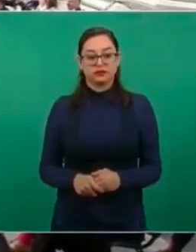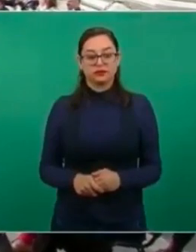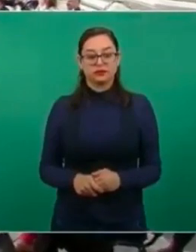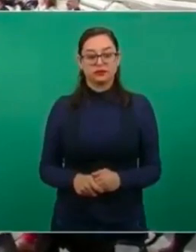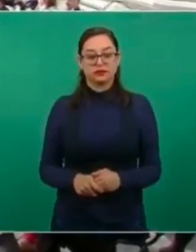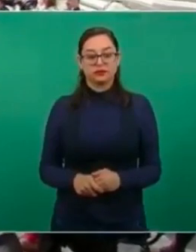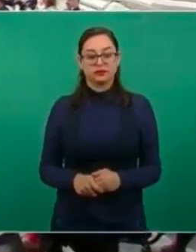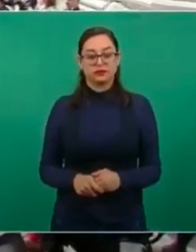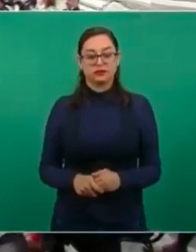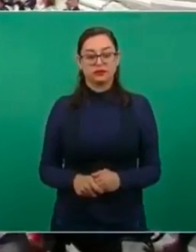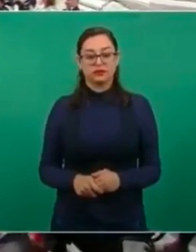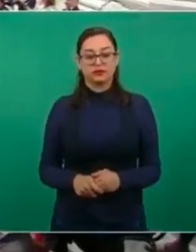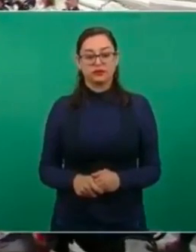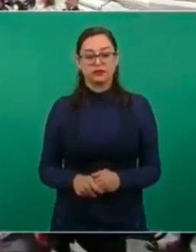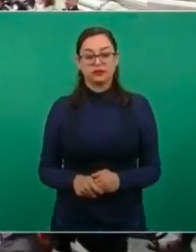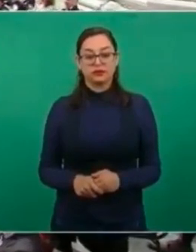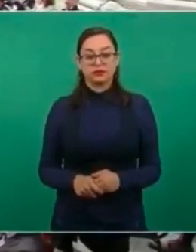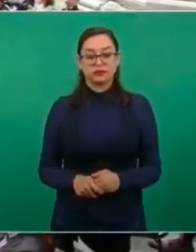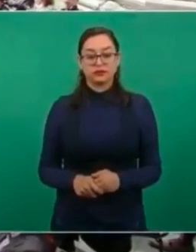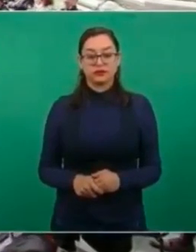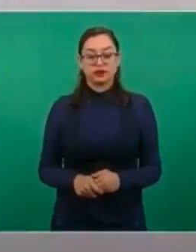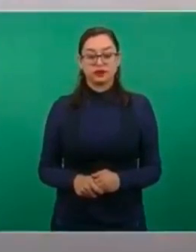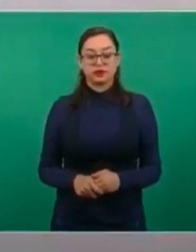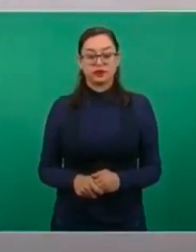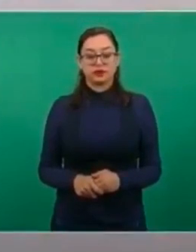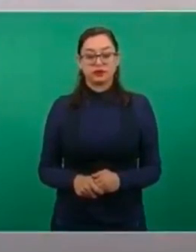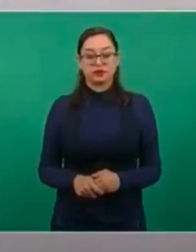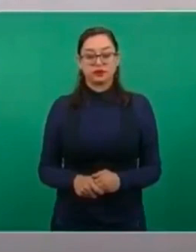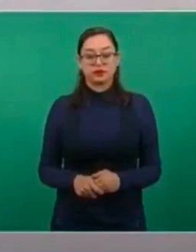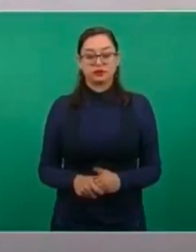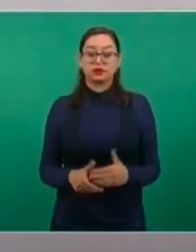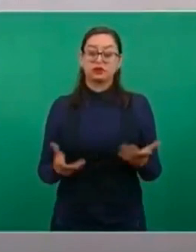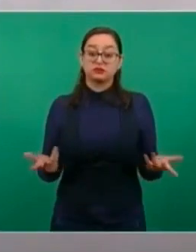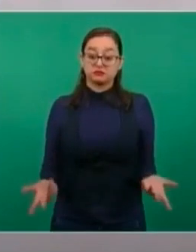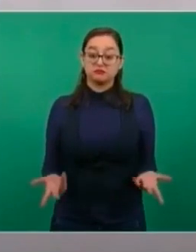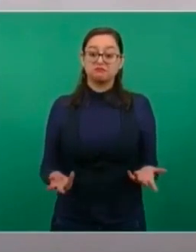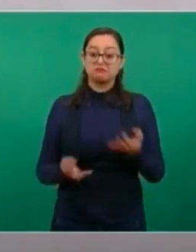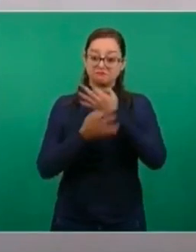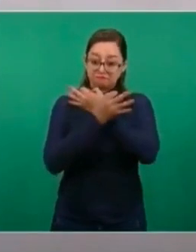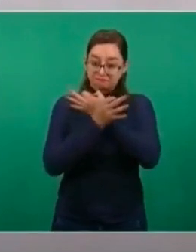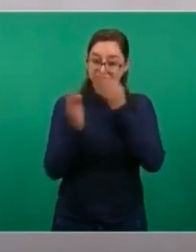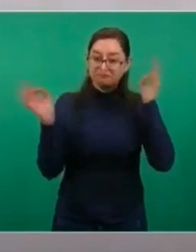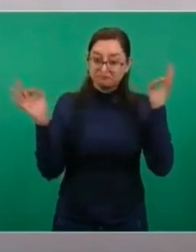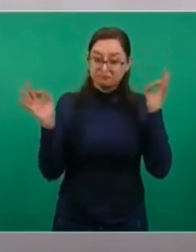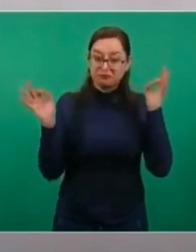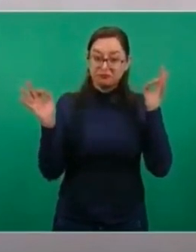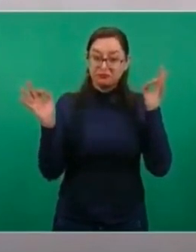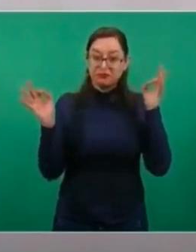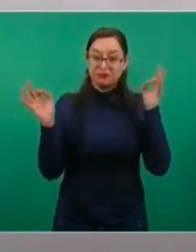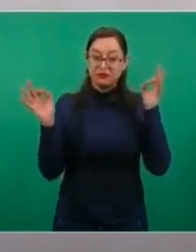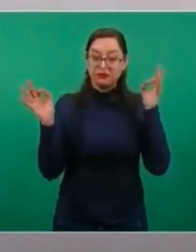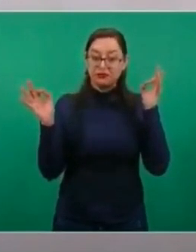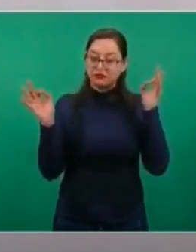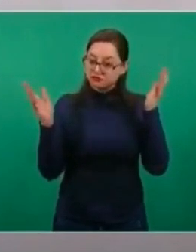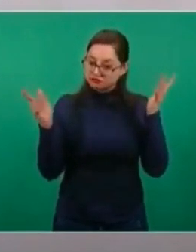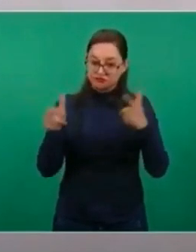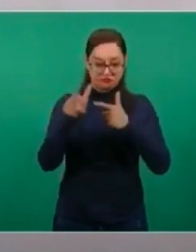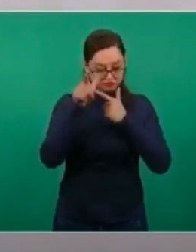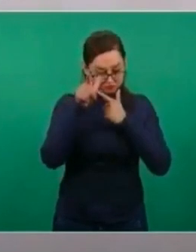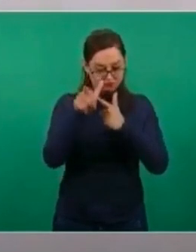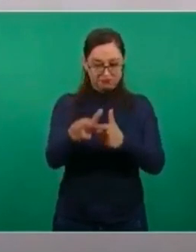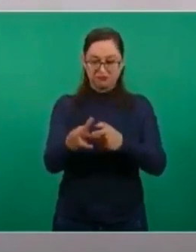y ya pues decirles que nos tenemos que seguir